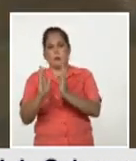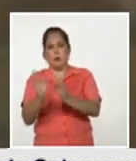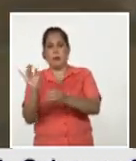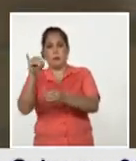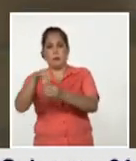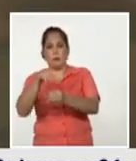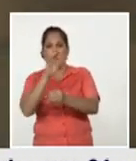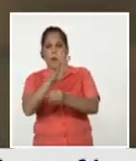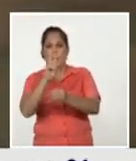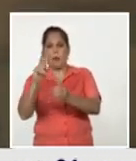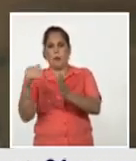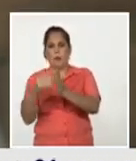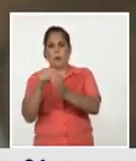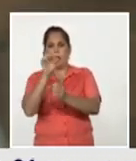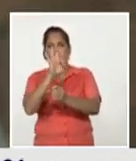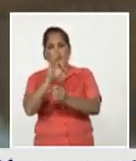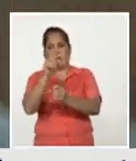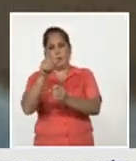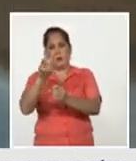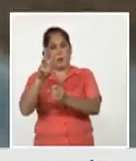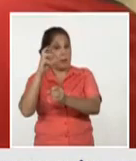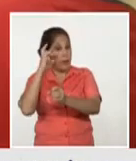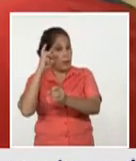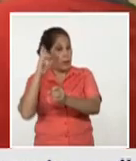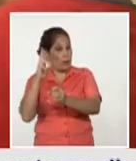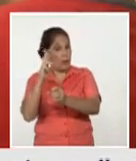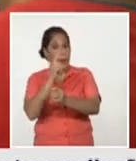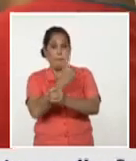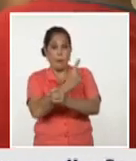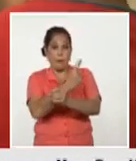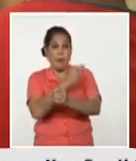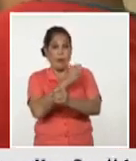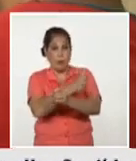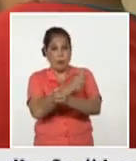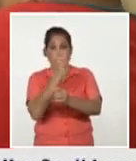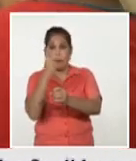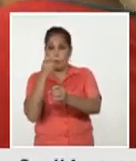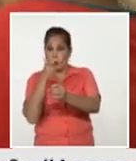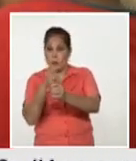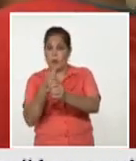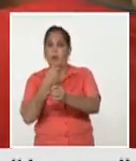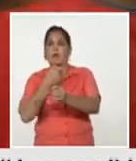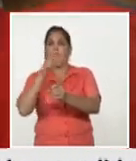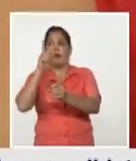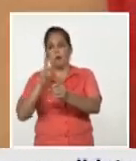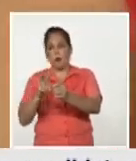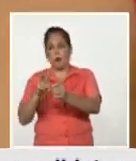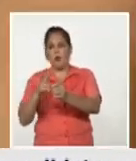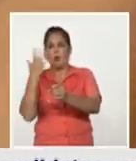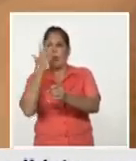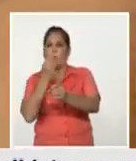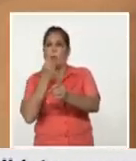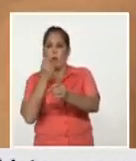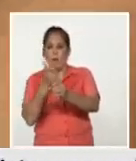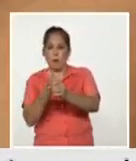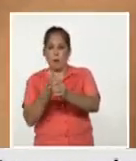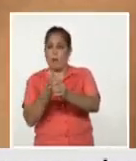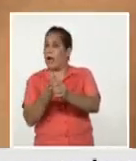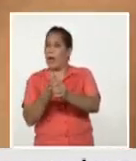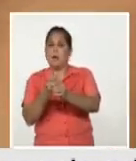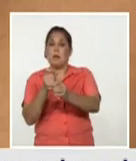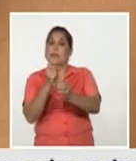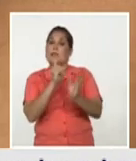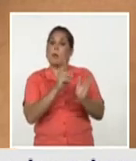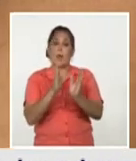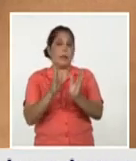42.813 recuerden que entre primera y segunda dosis nuevamente se hace una evaluación de los criterios y hay sujetos que no pasaron a segunda